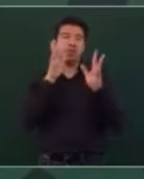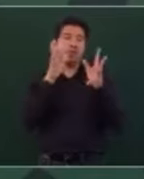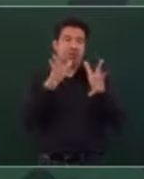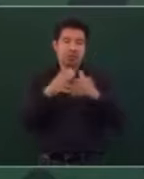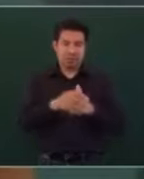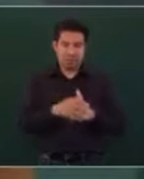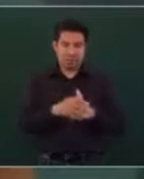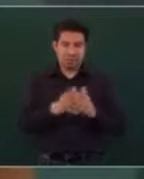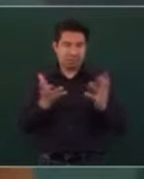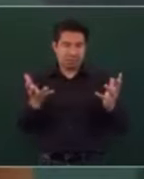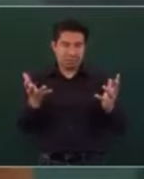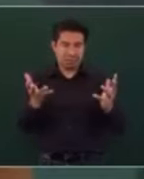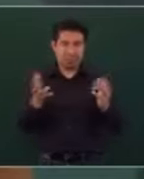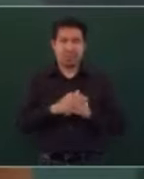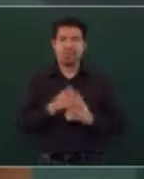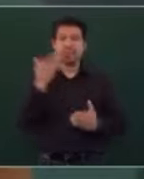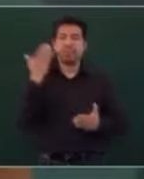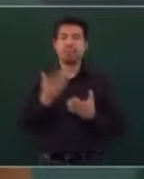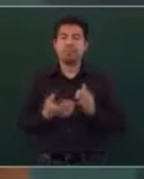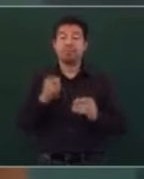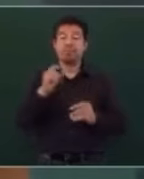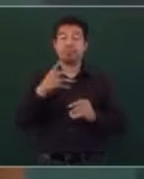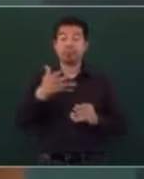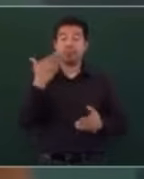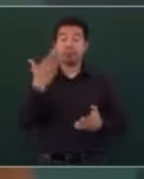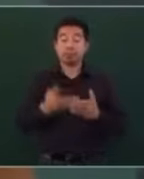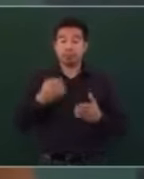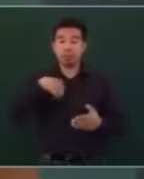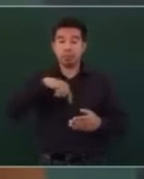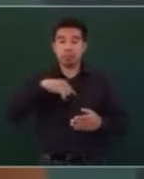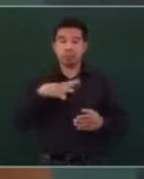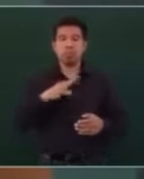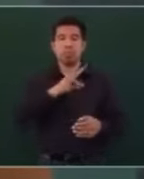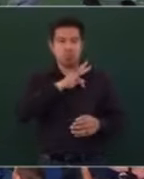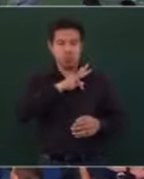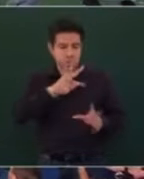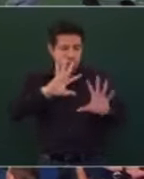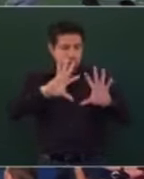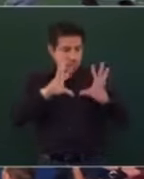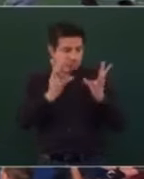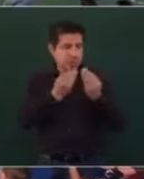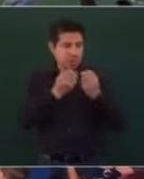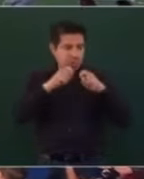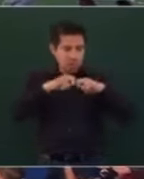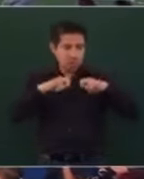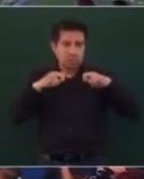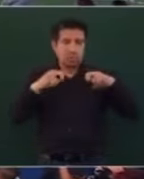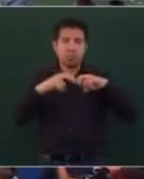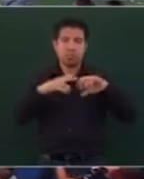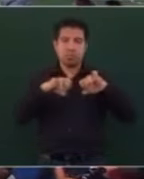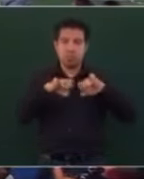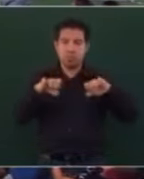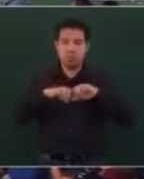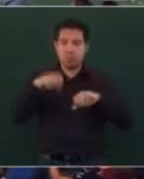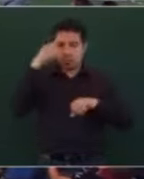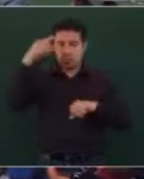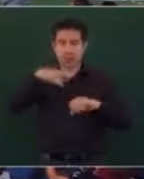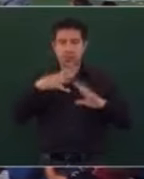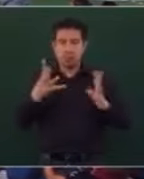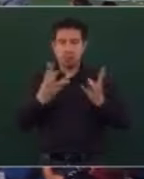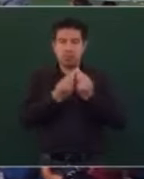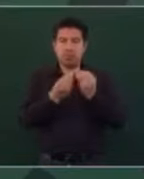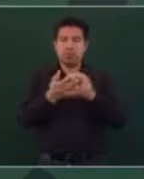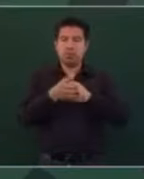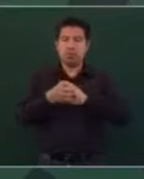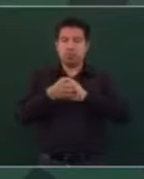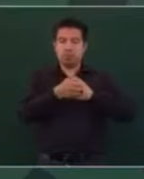sentido, el hecho de poder estar aquí, poder conformar un equipo del lado del presidente, abre